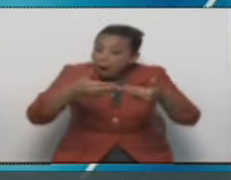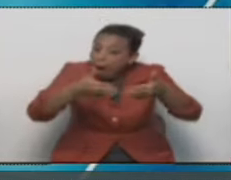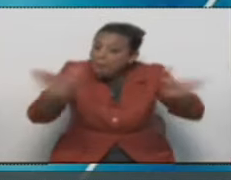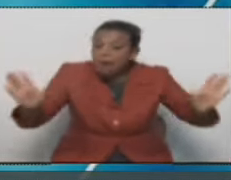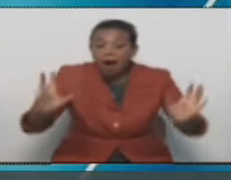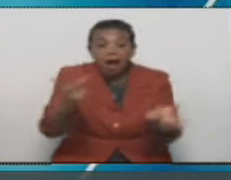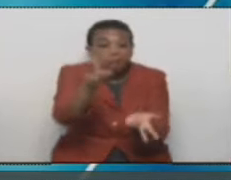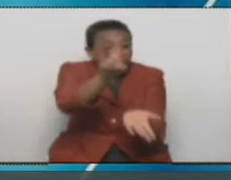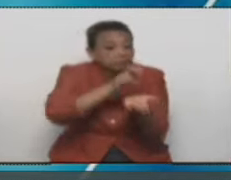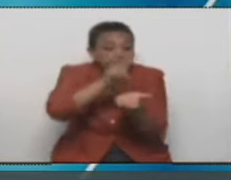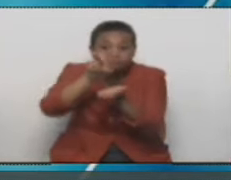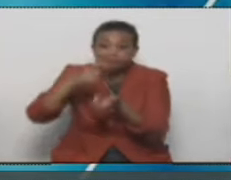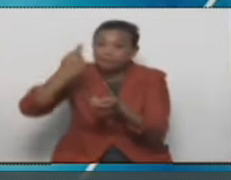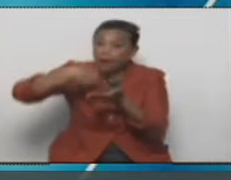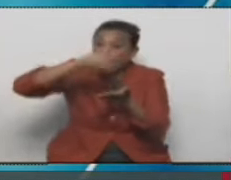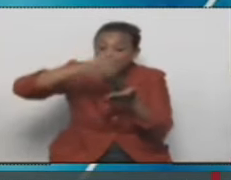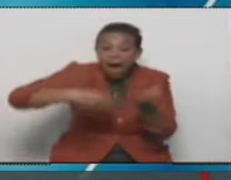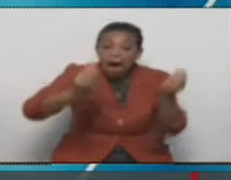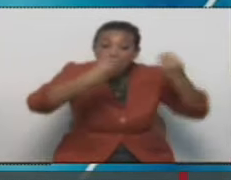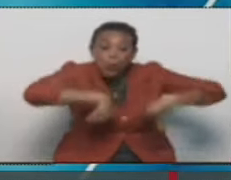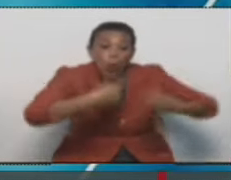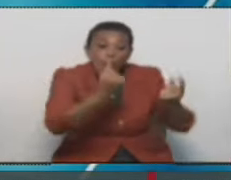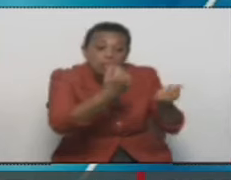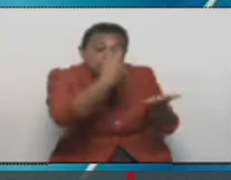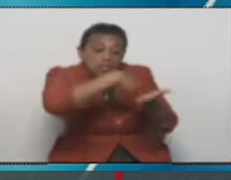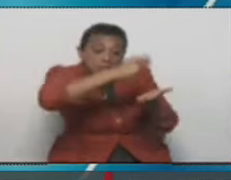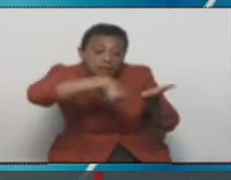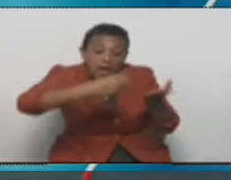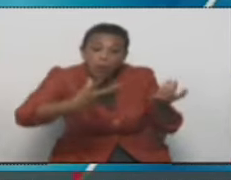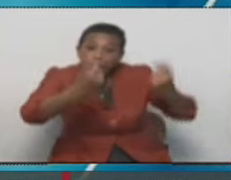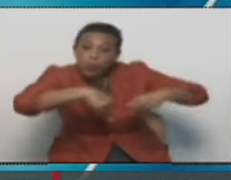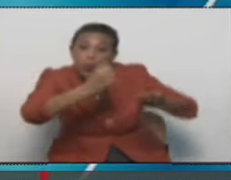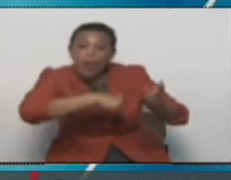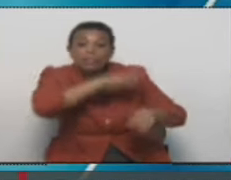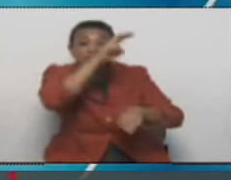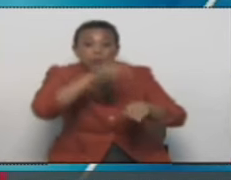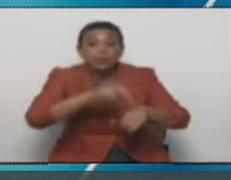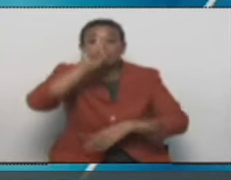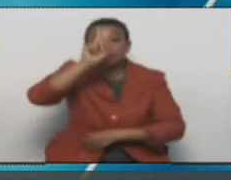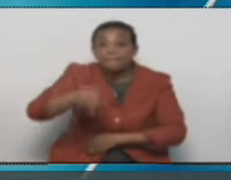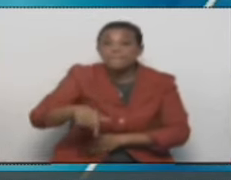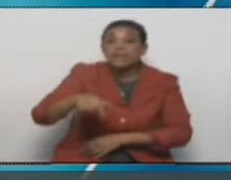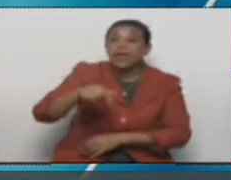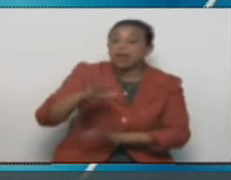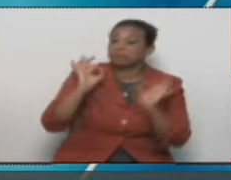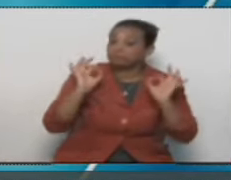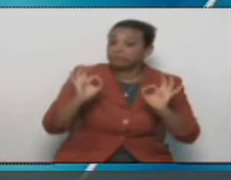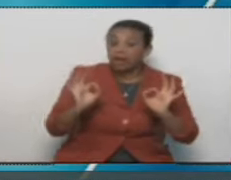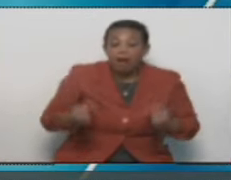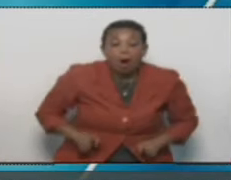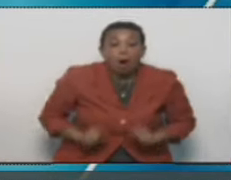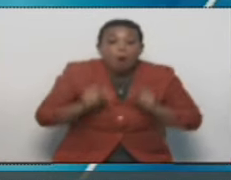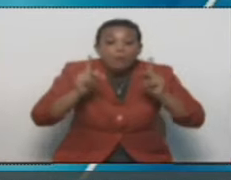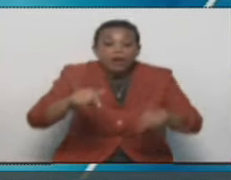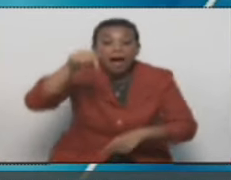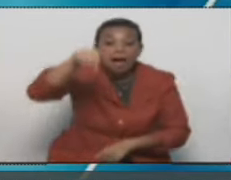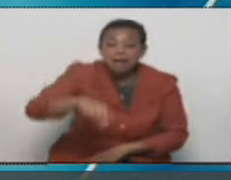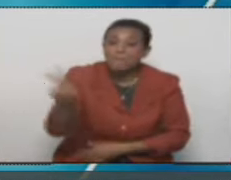inversión en telecomunicaciones del empresariado nacional. Es la gran oportunidad,